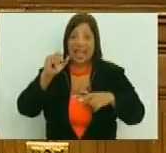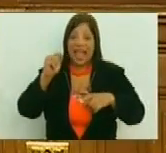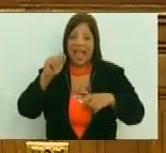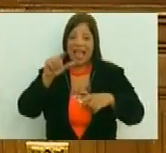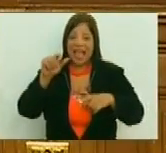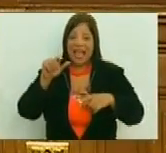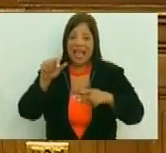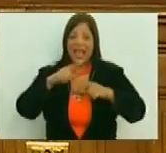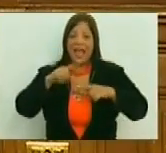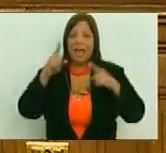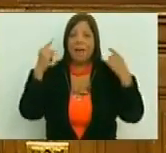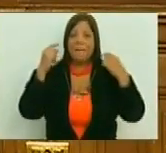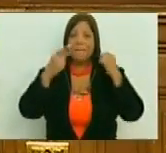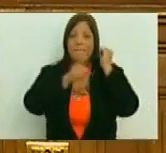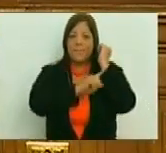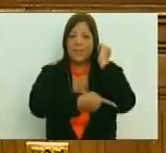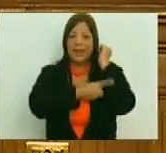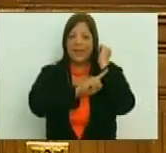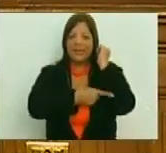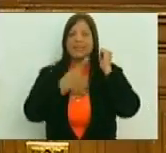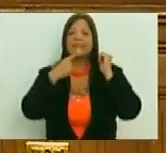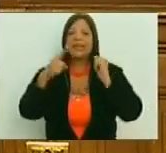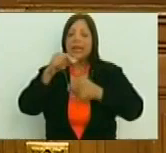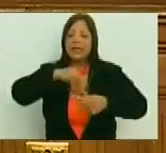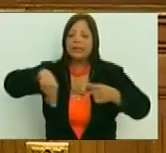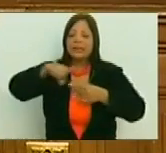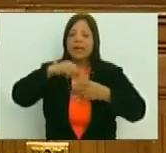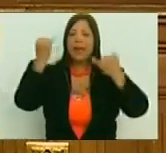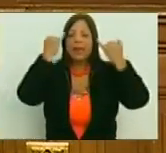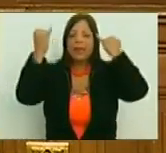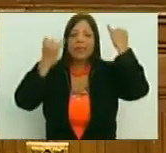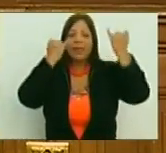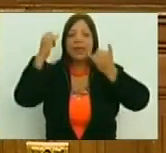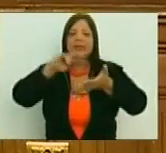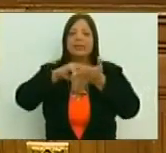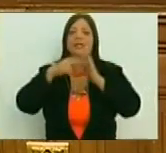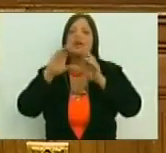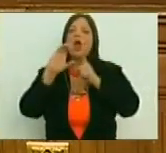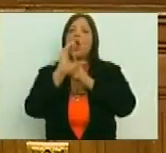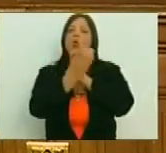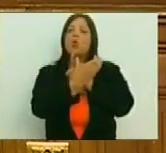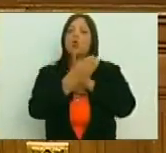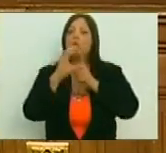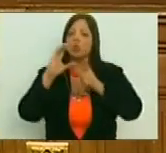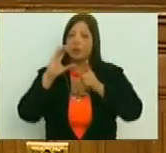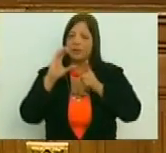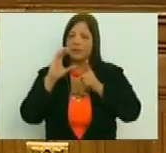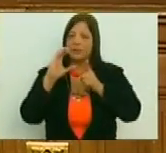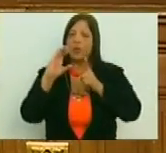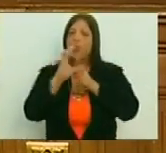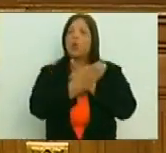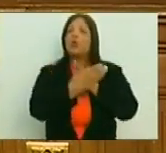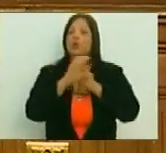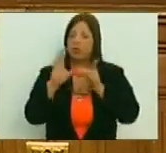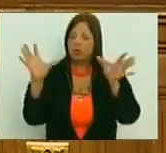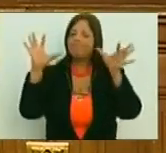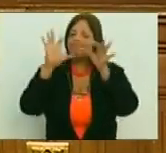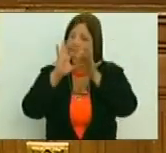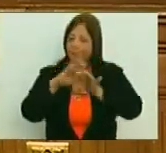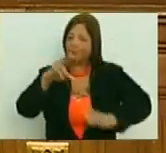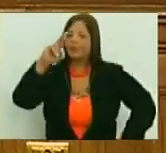el escenario principal de la batalla de ideas es la cultura. Coincidimos con el presidente,